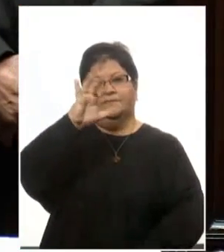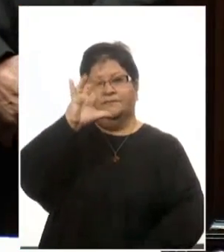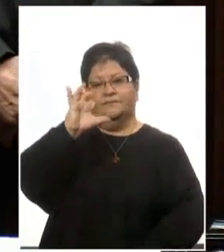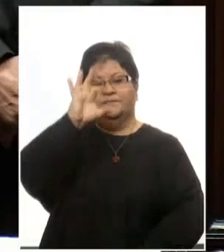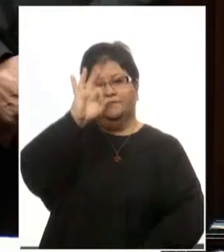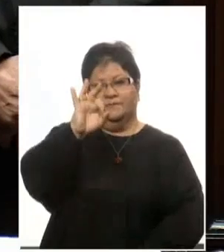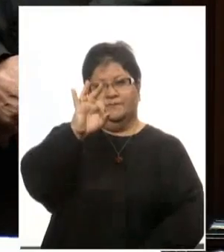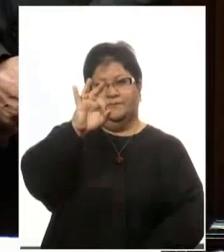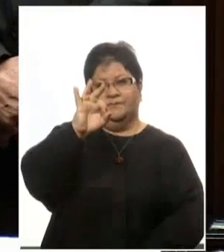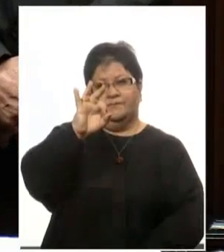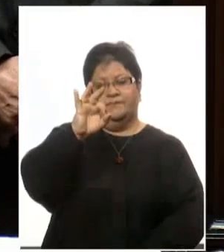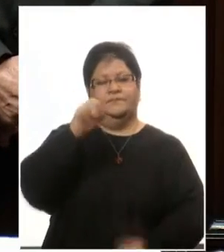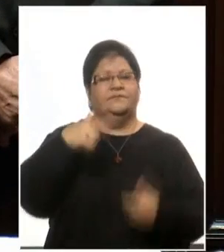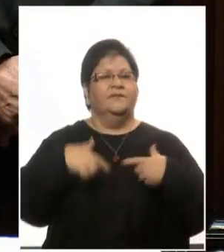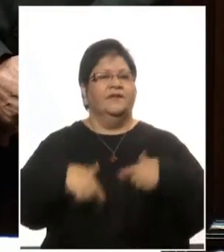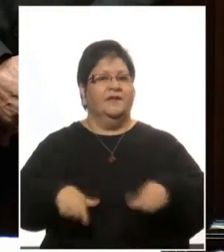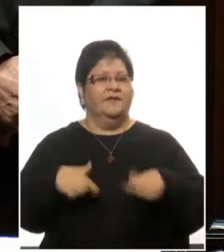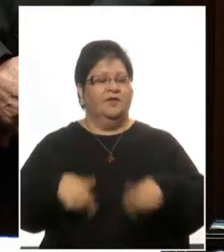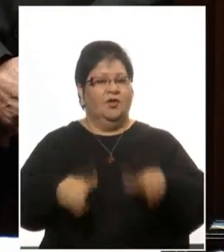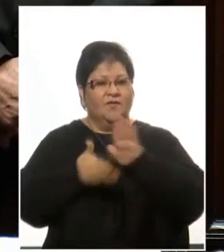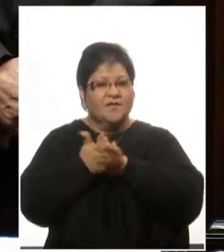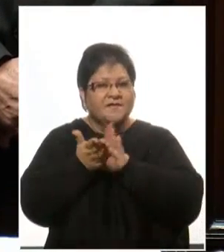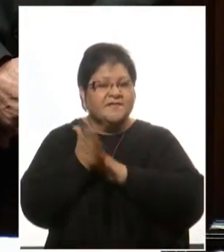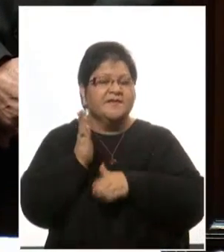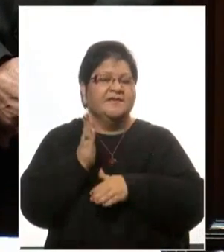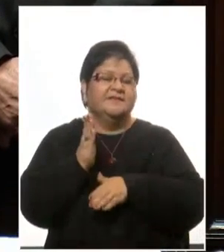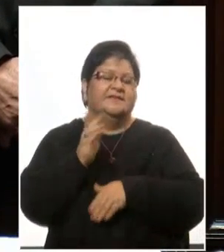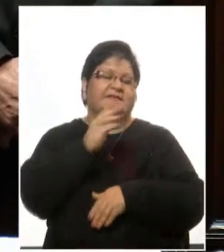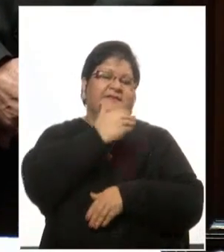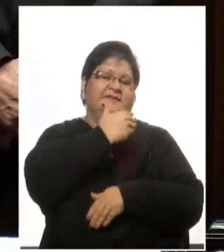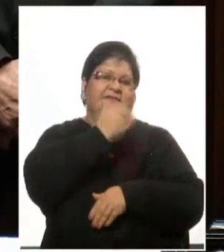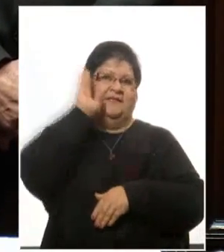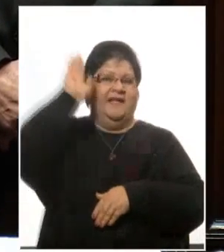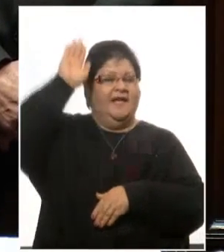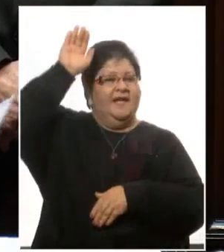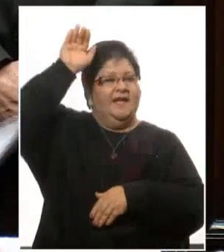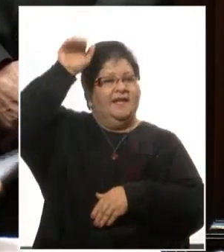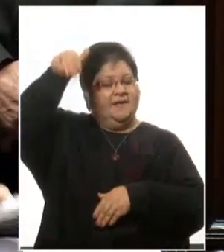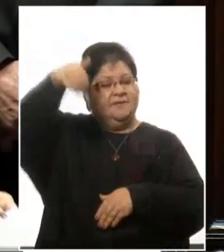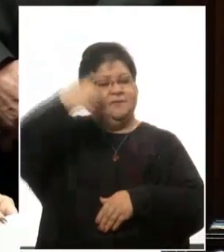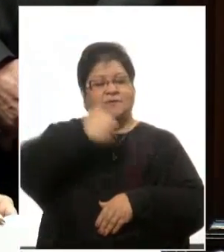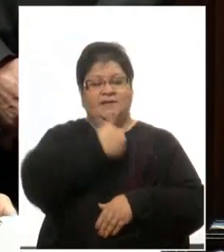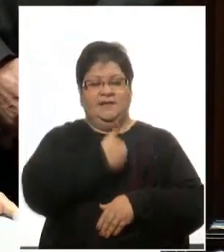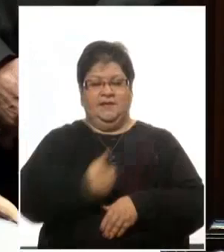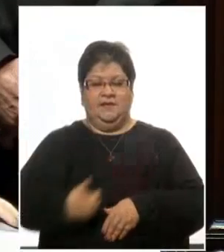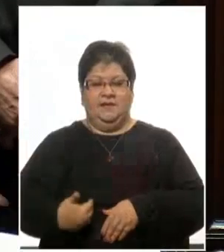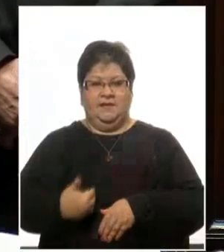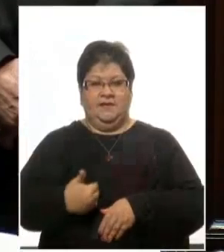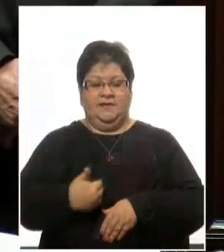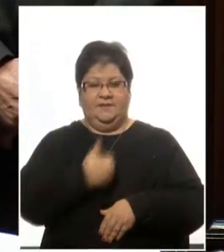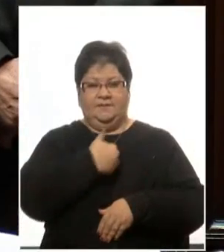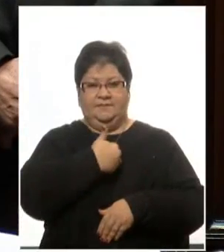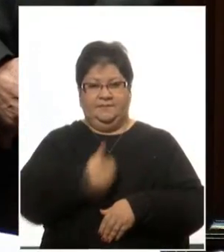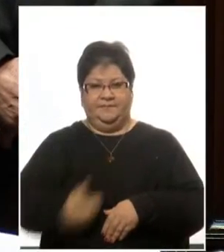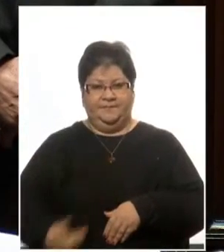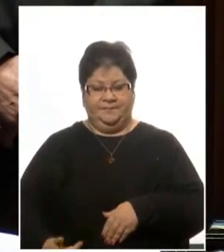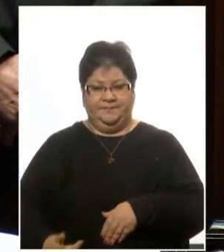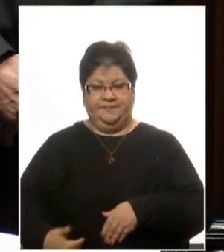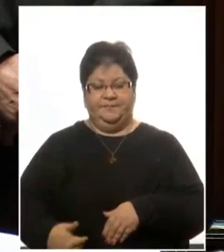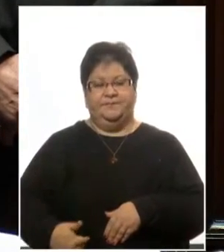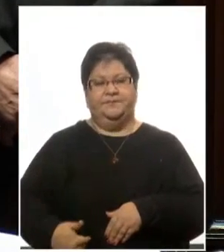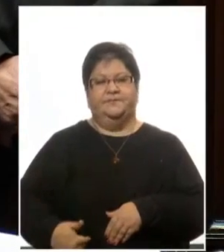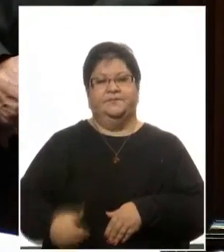vinculada a todos estos temas. Tiene una gran cantidad de conexiones personales con el actual gobierno del presidente